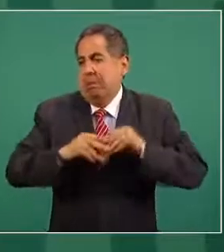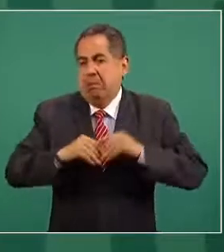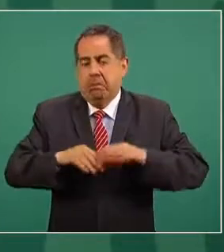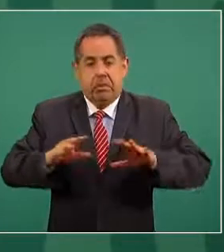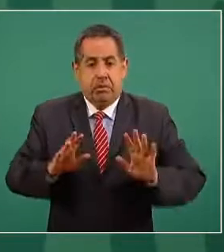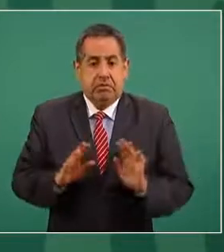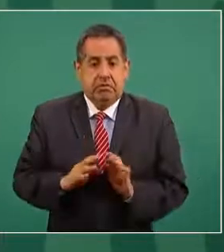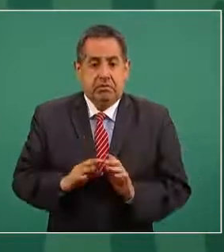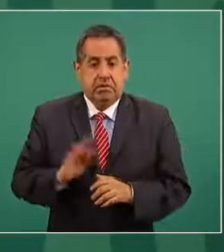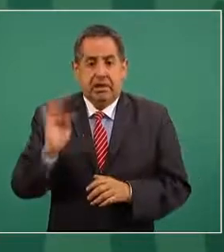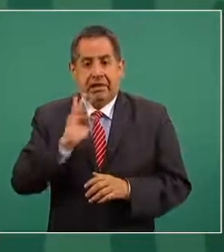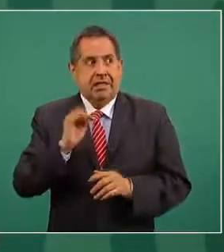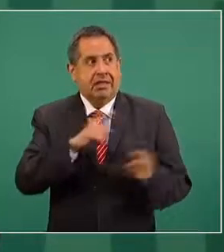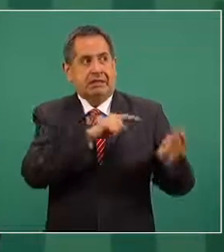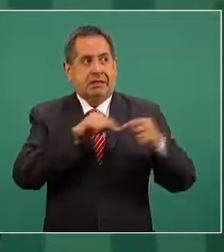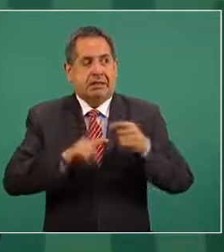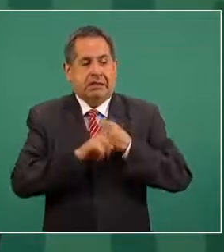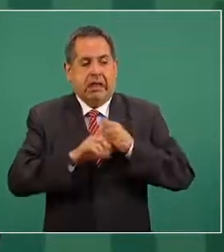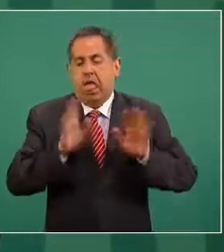porque puede ser un problema.